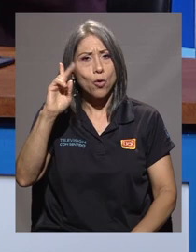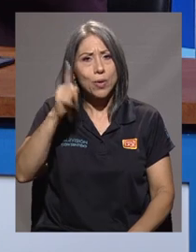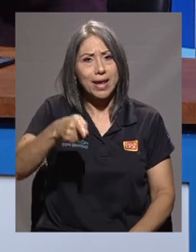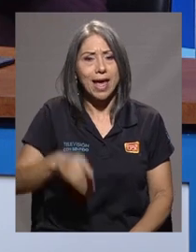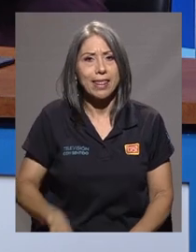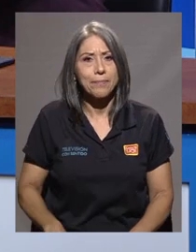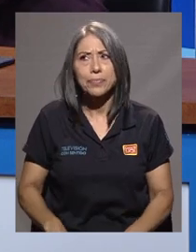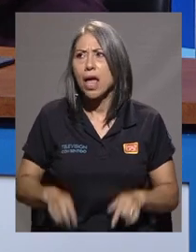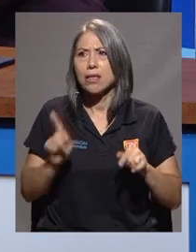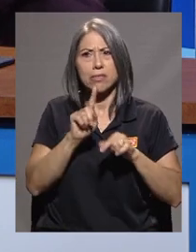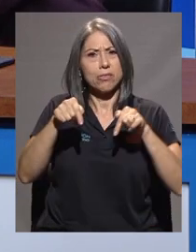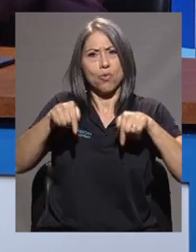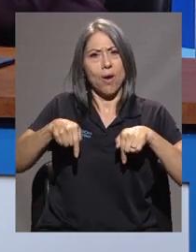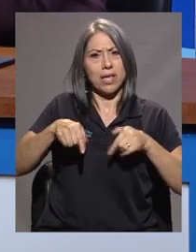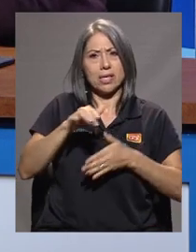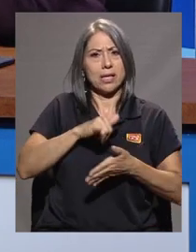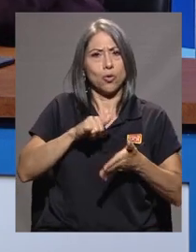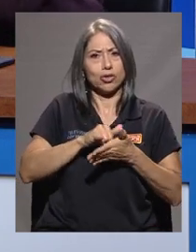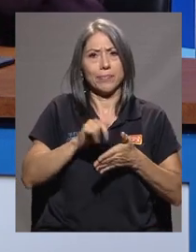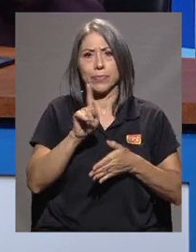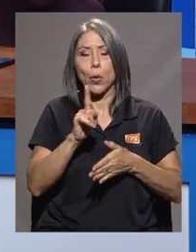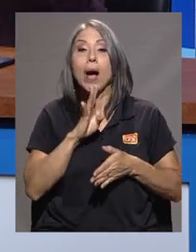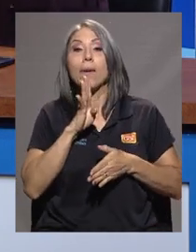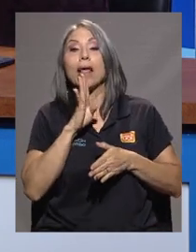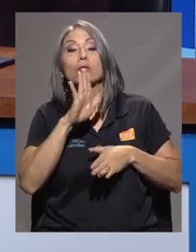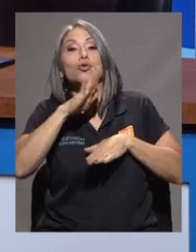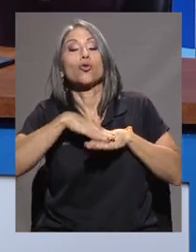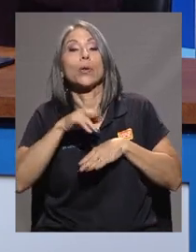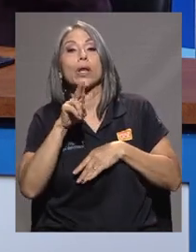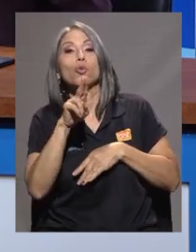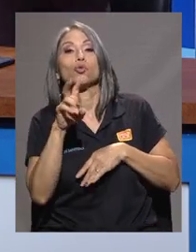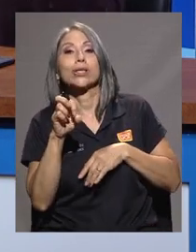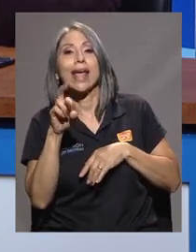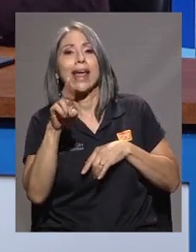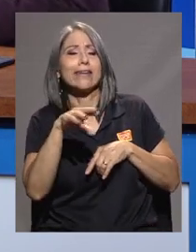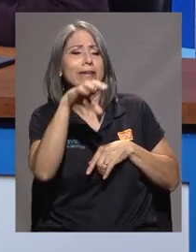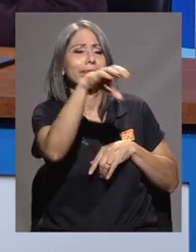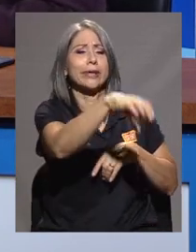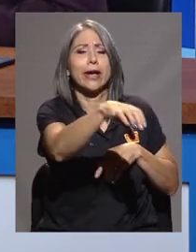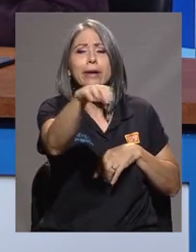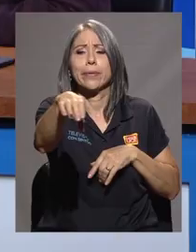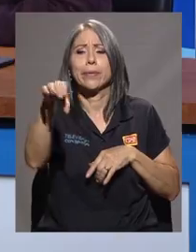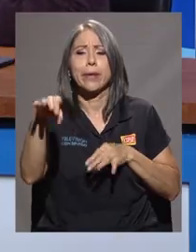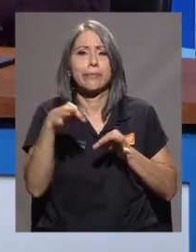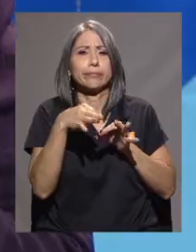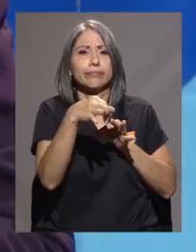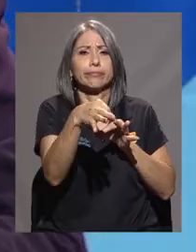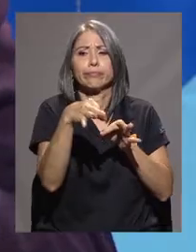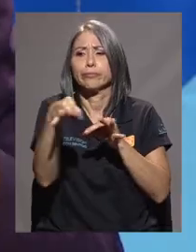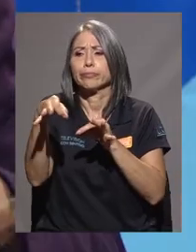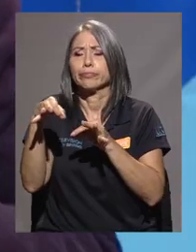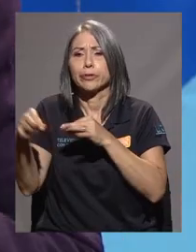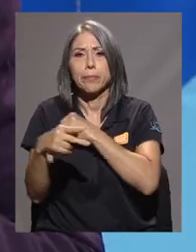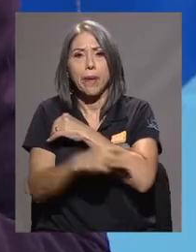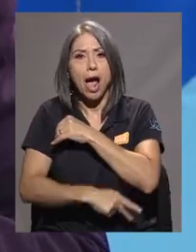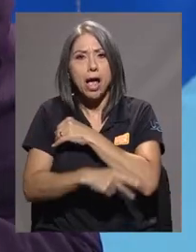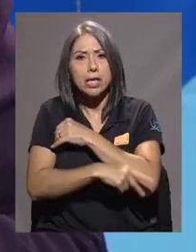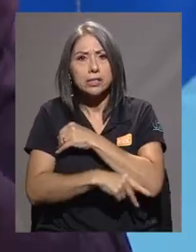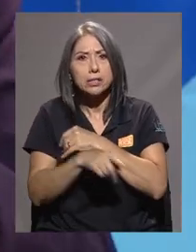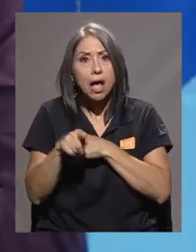caso de, ya no del campus aquí en San José, sino de las sedes y recintos que tenemos en todo el territorio nacional, ¿ha habido que